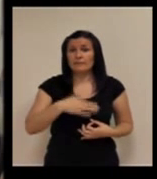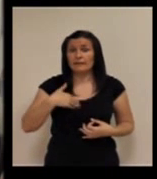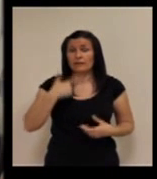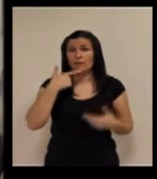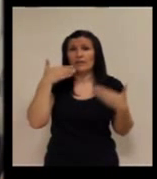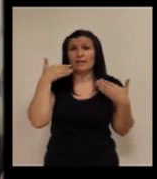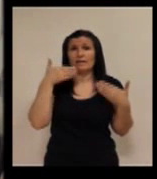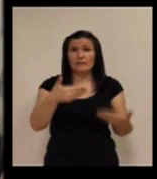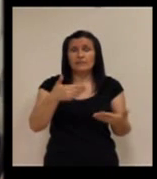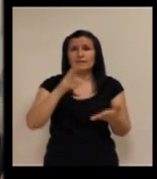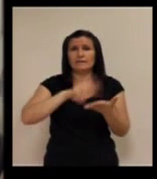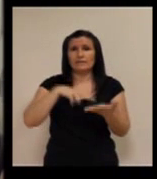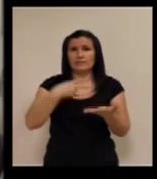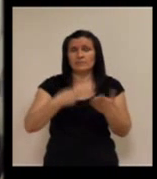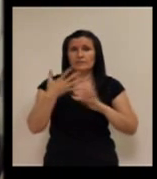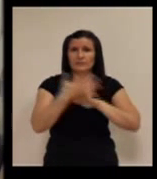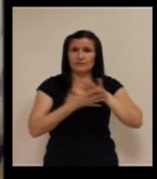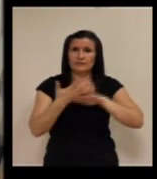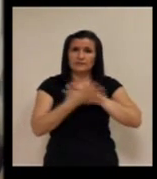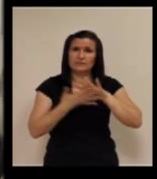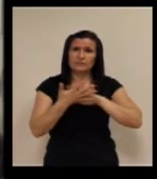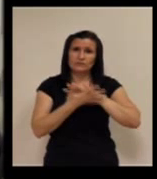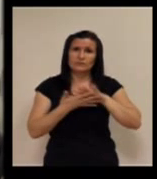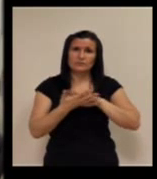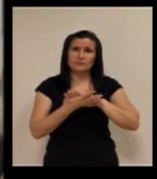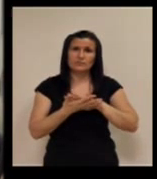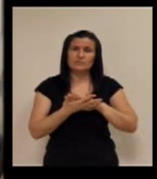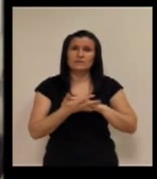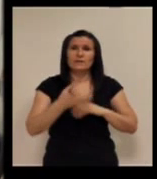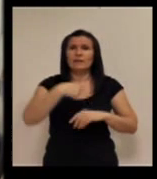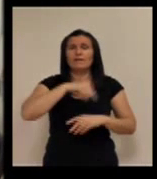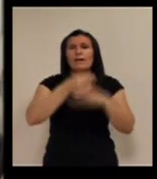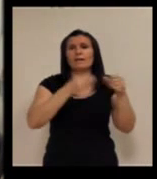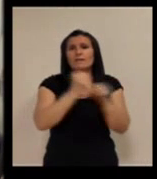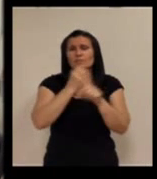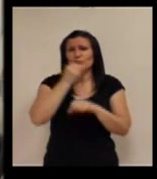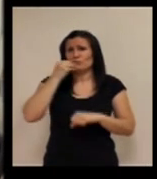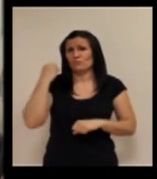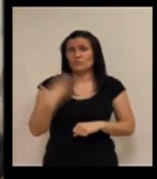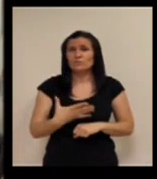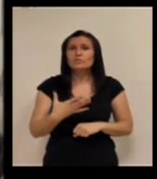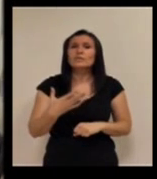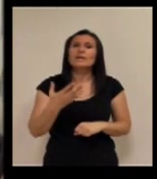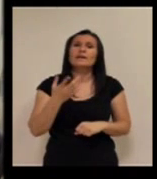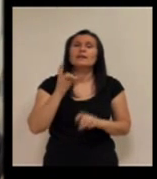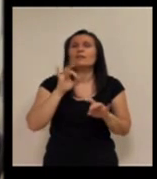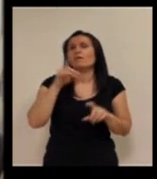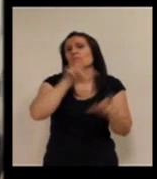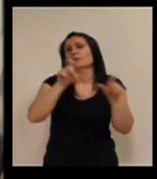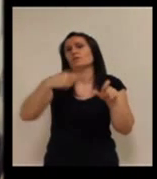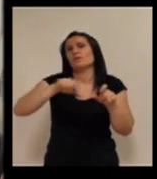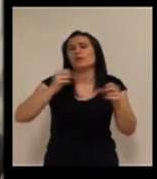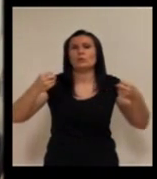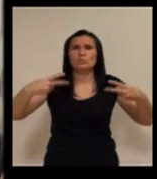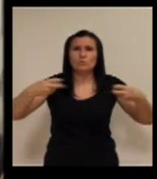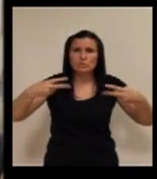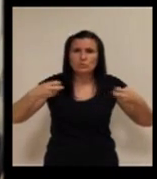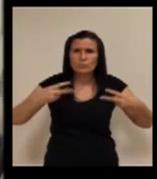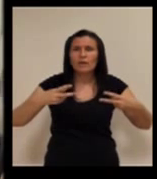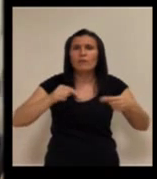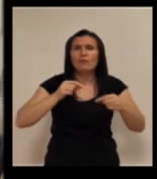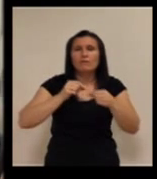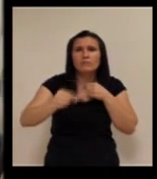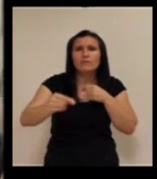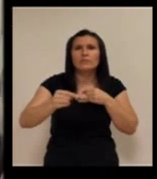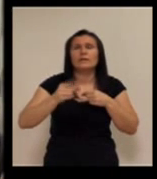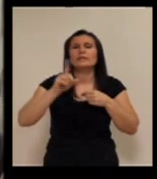también quiero dar las gracias a los intérpretes de lengua de signos que están haciendo un excelente trabajo igual que las